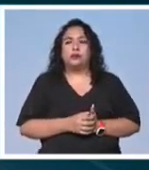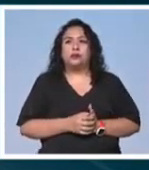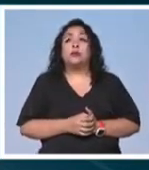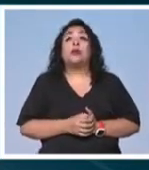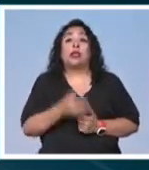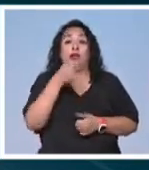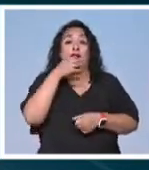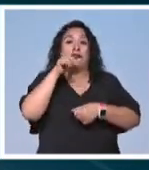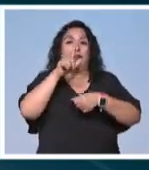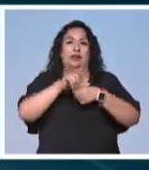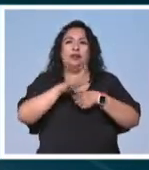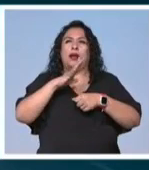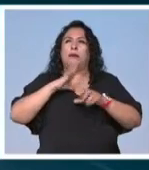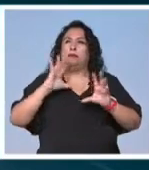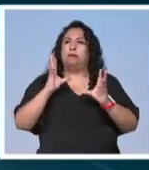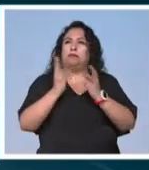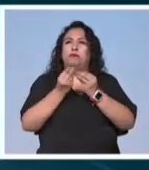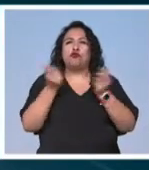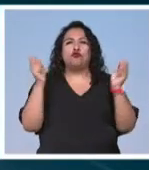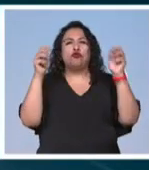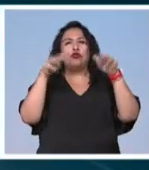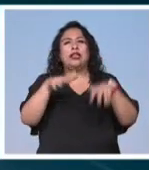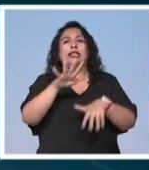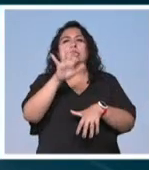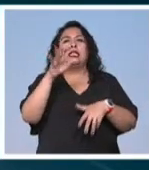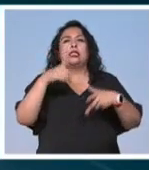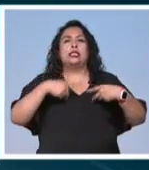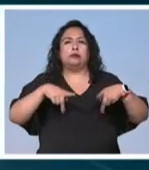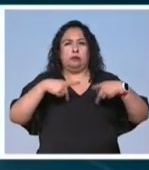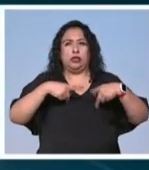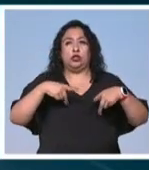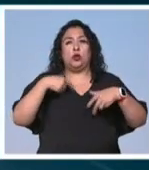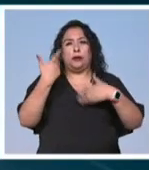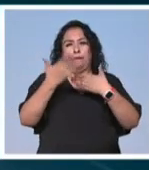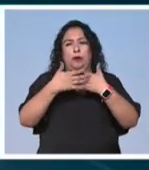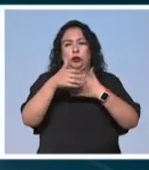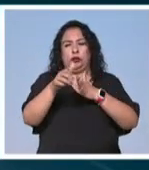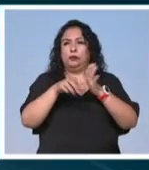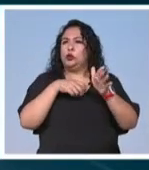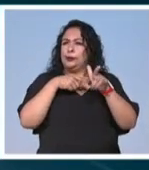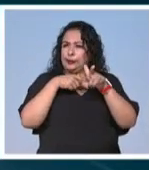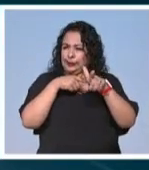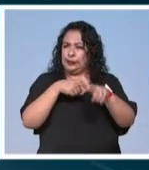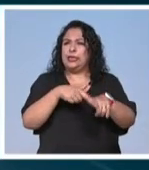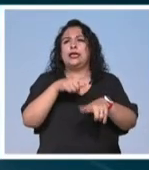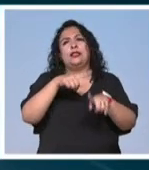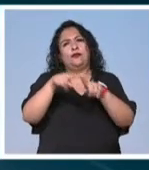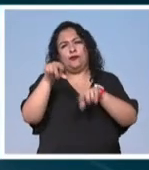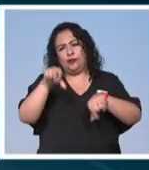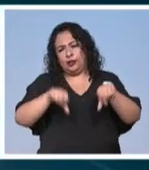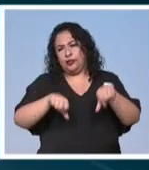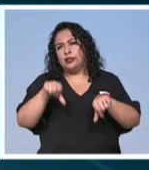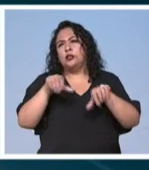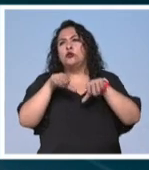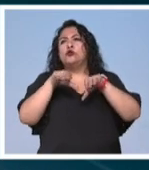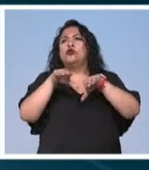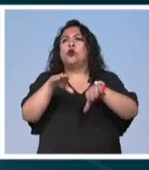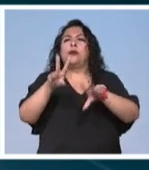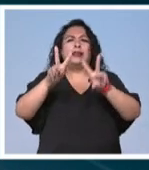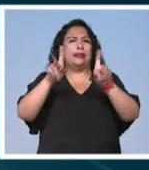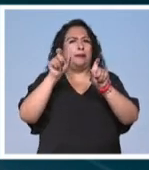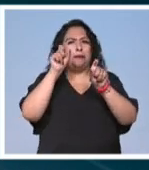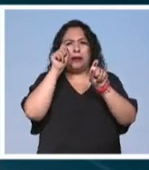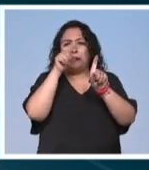El festival contabilizó una asistencia de 500 personas y en los próximos meses seguirá realizando actividades relacionadas con la